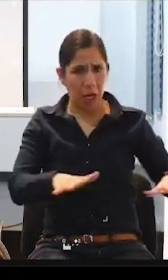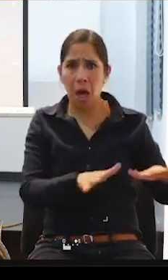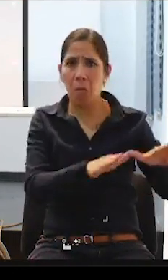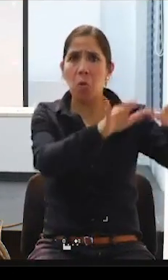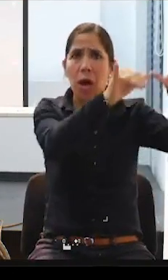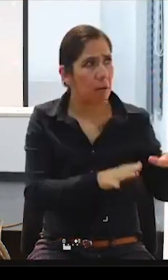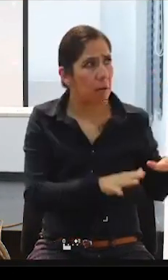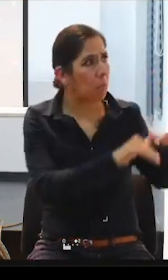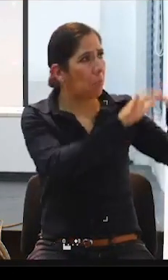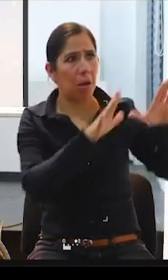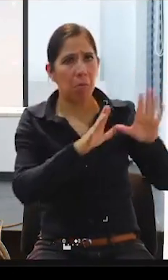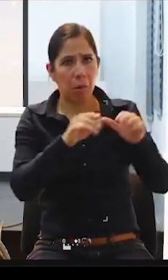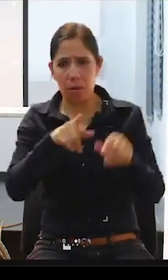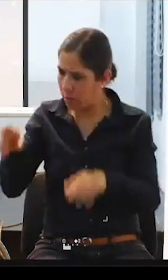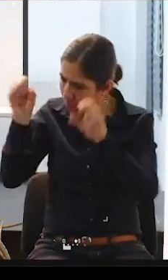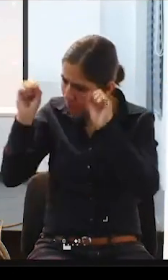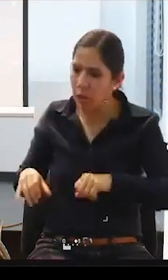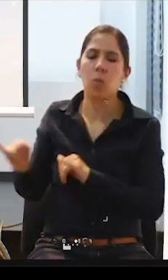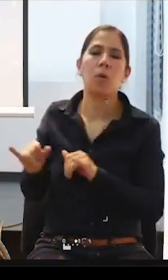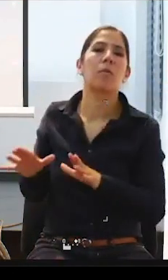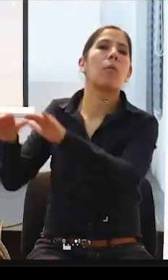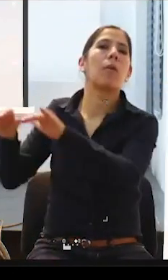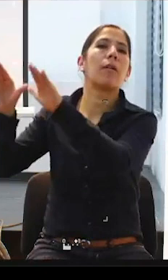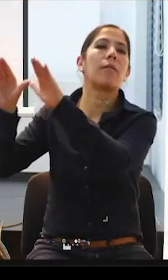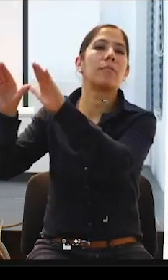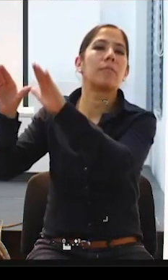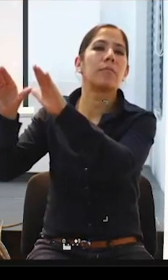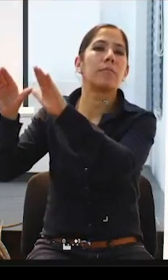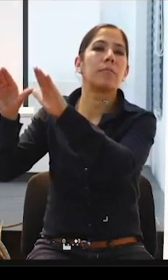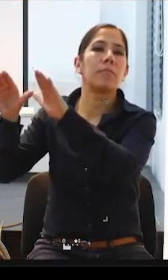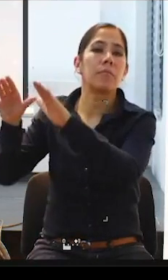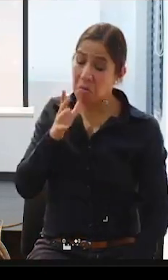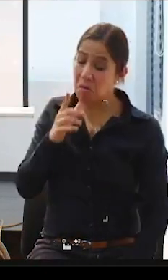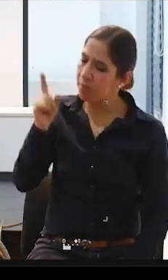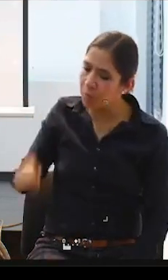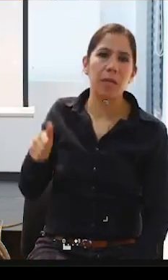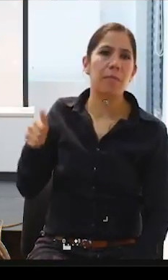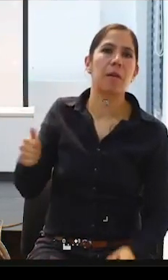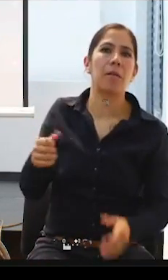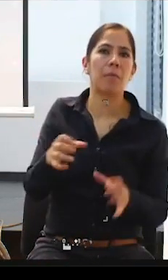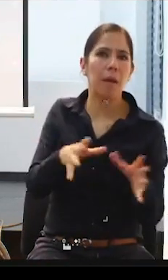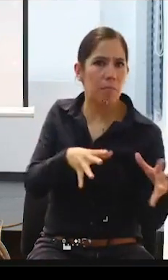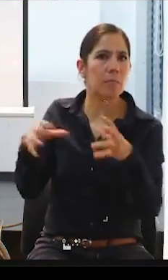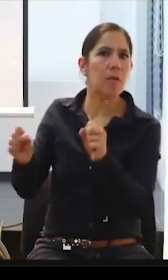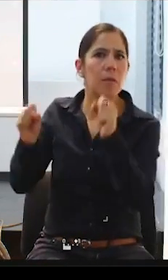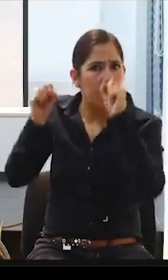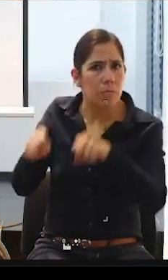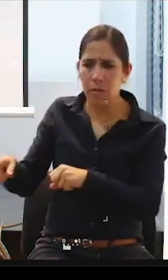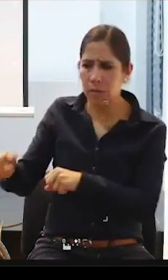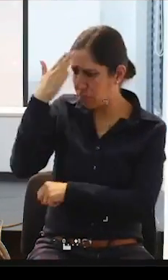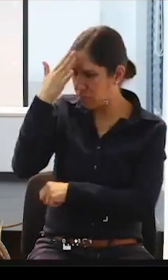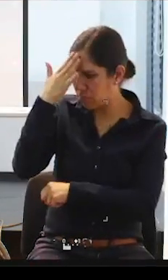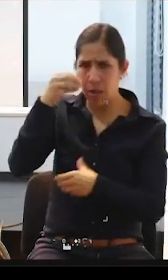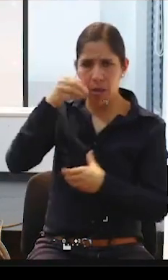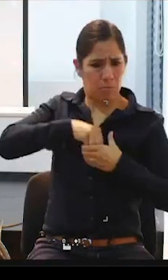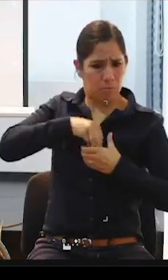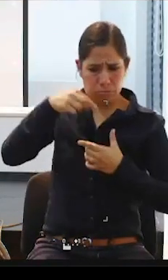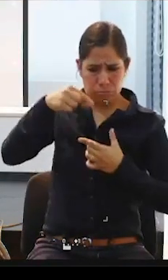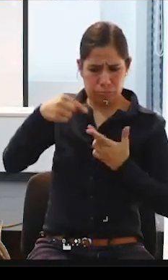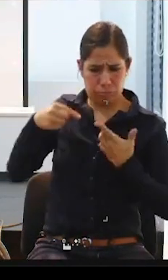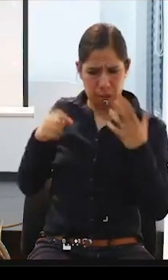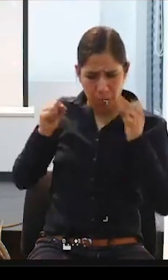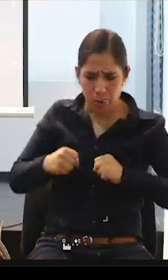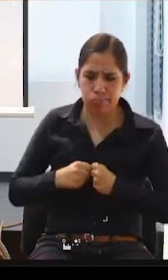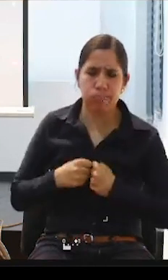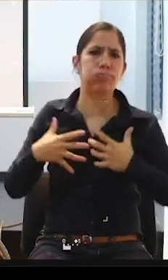aprender ¿verdad? a empoderarme tenía que potenciar todas estas habilidades como cualquier otro ser